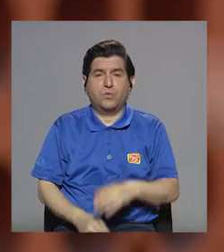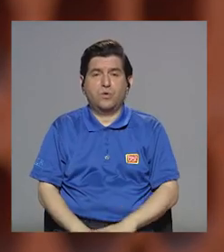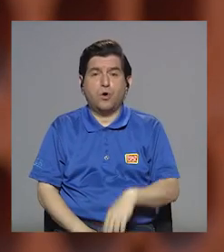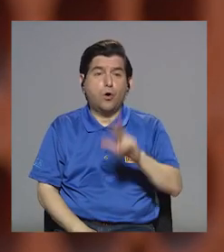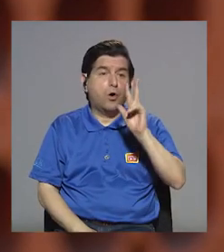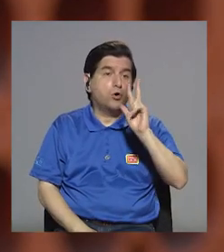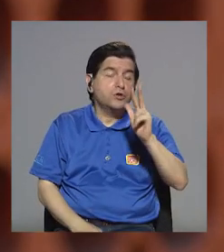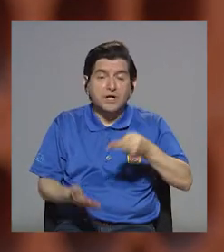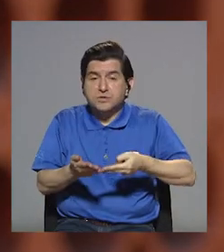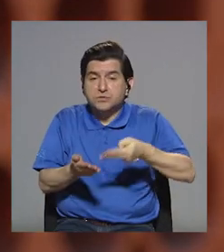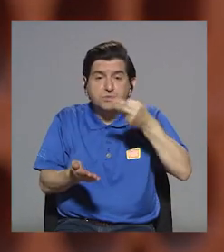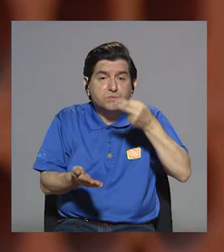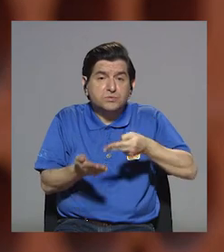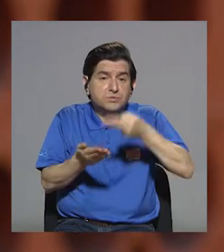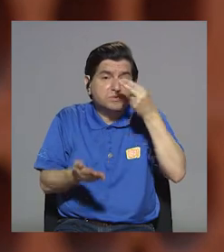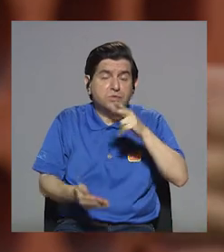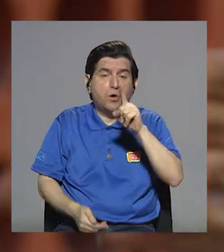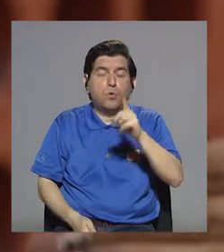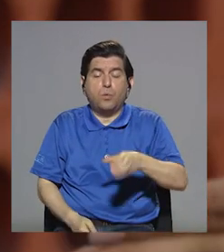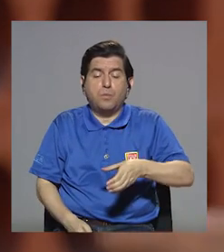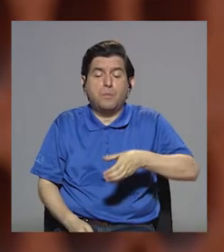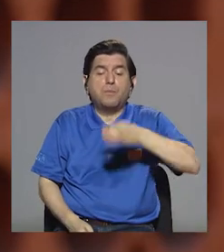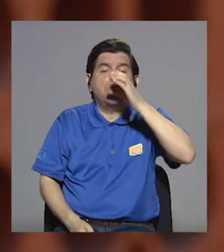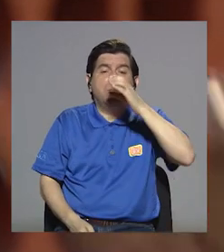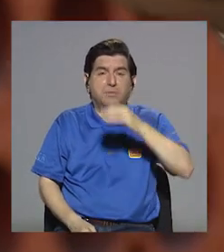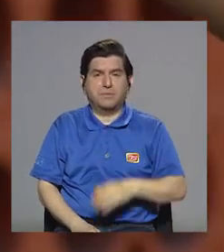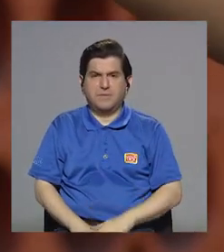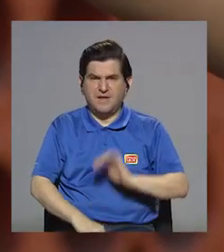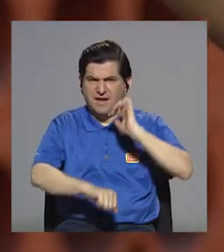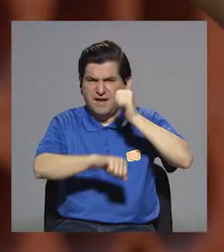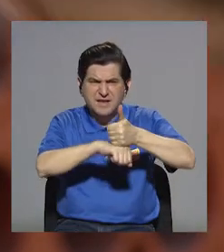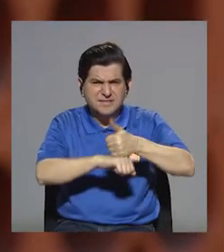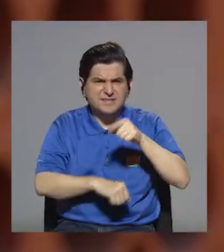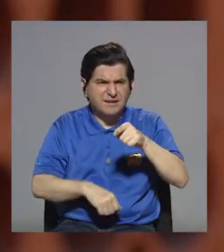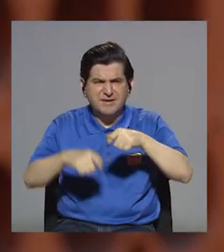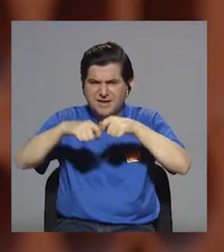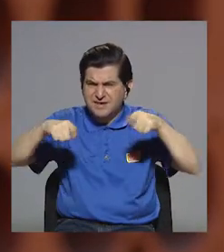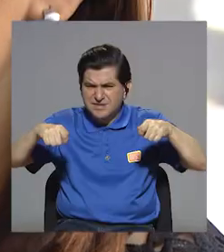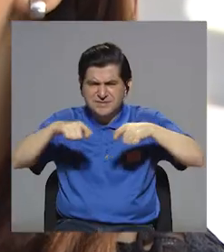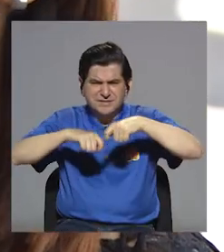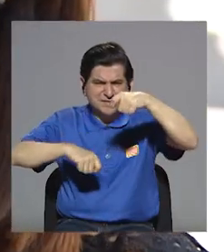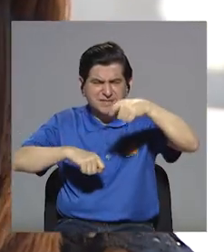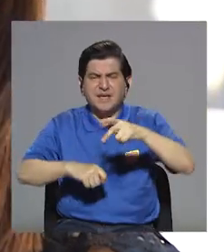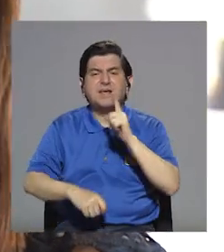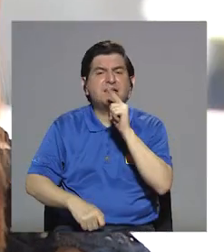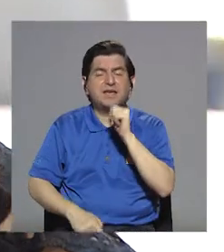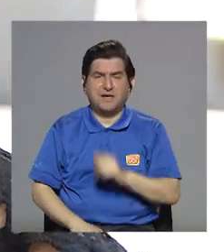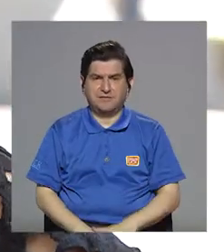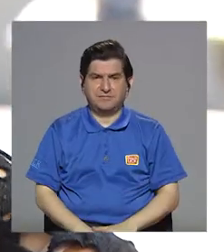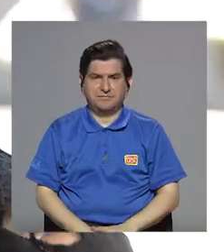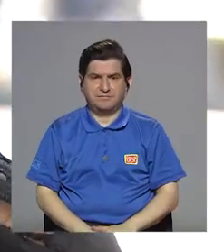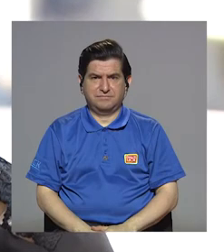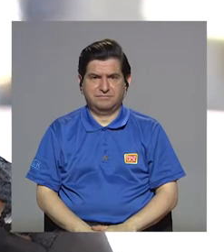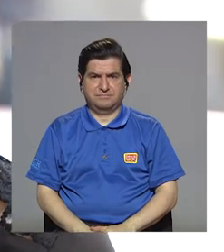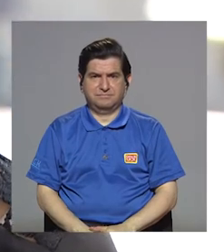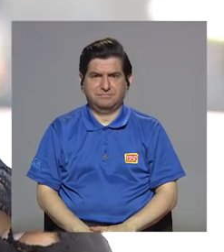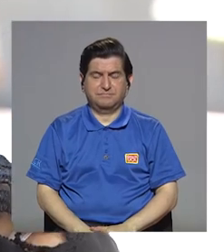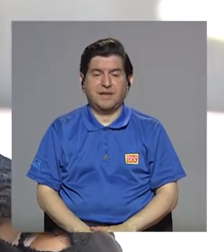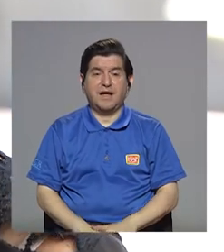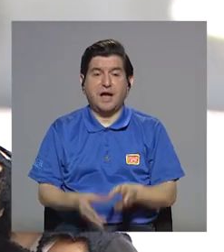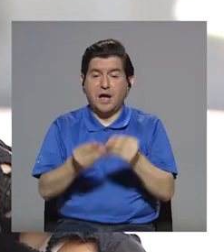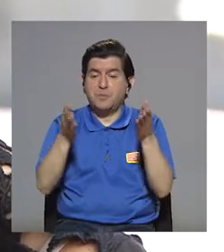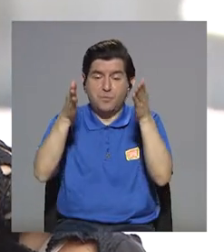o tres cucharaditas o un vaso. Entonces, ¿quién determina el tamaño porción? Eso lo va a determinar, ya sea el